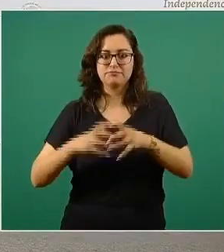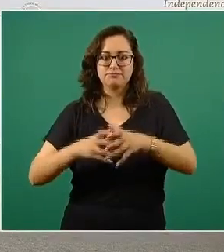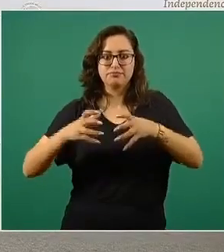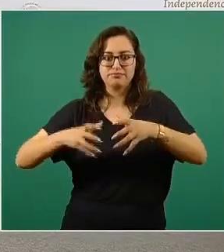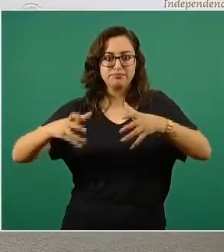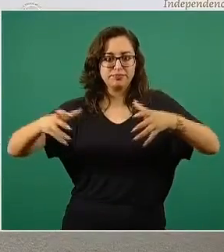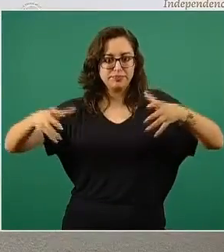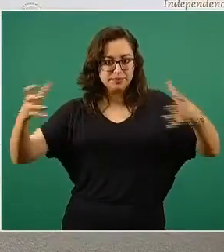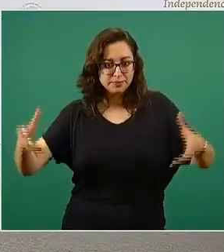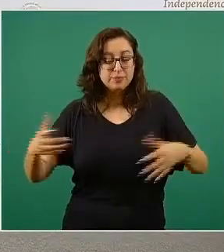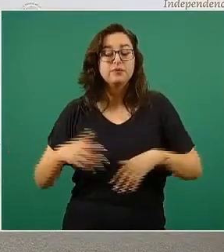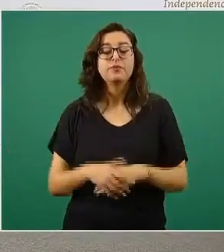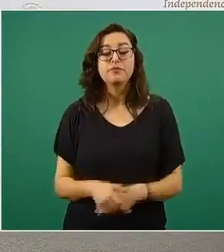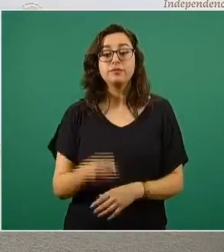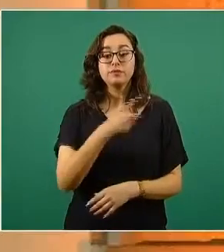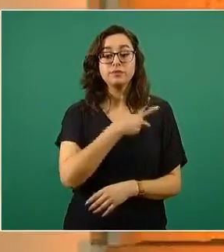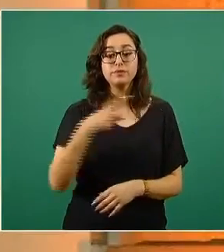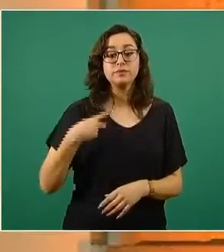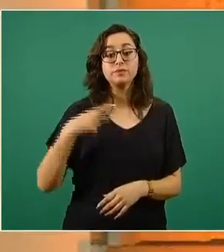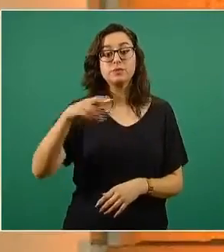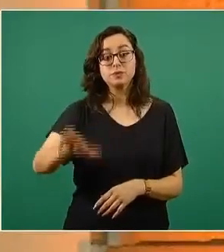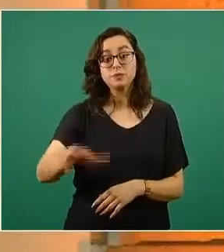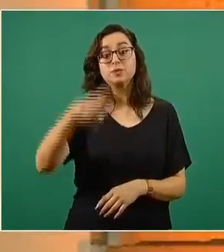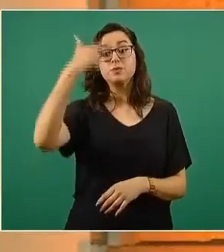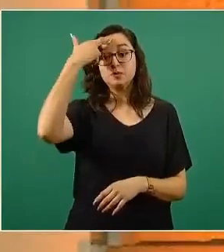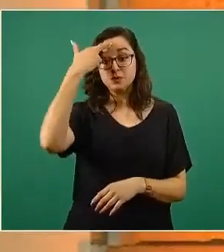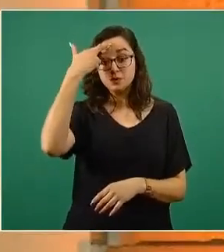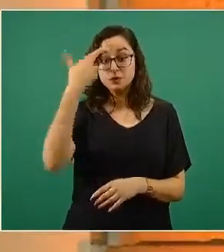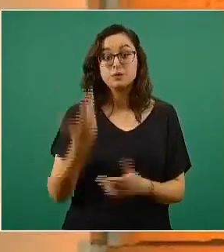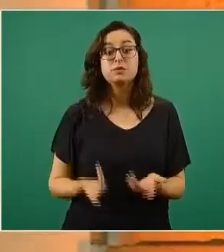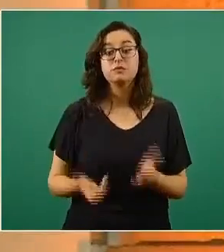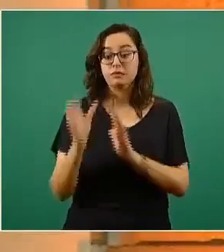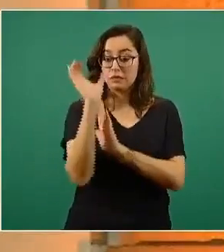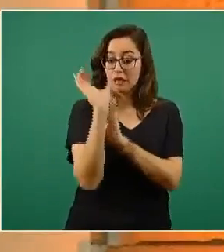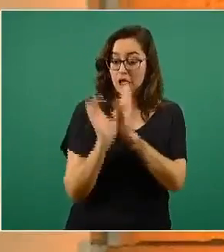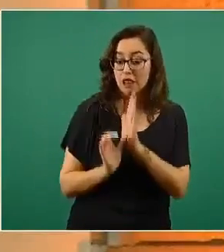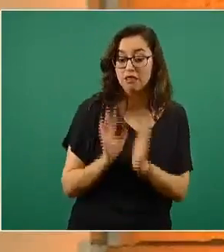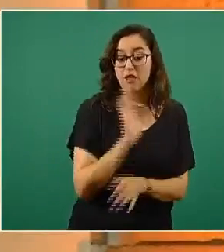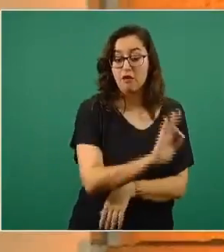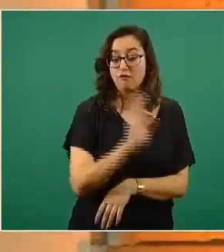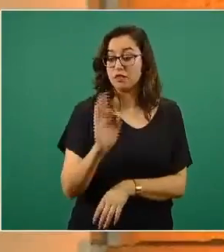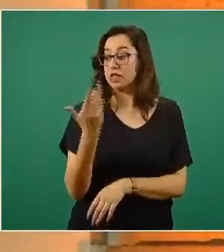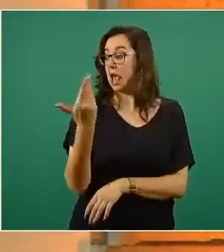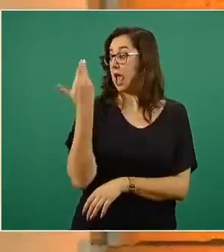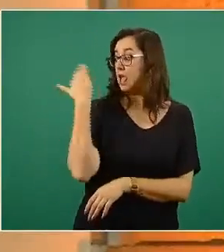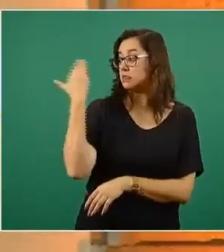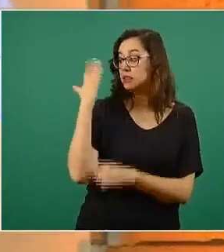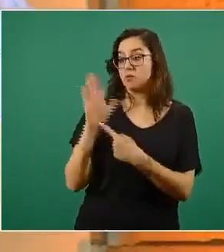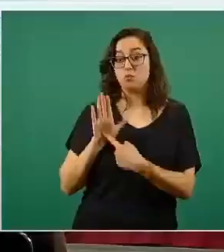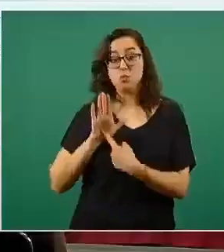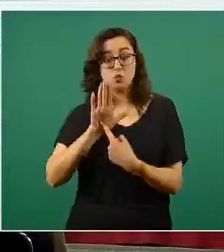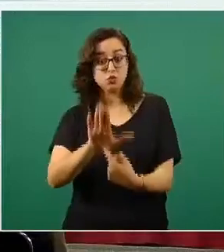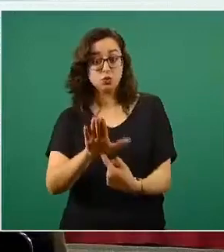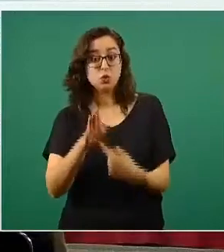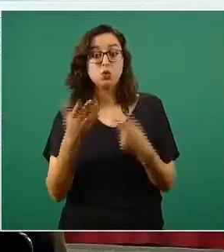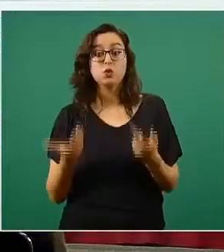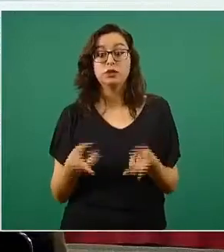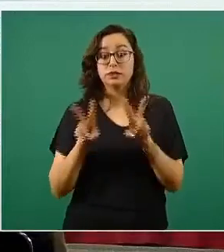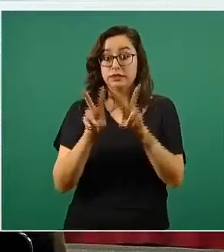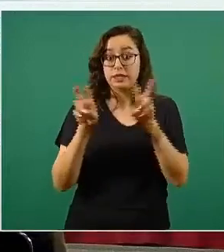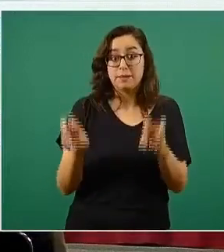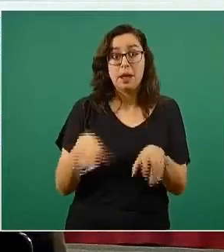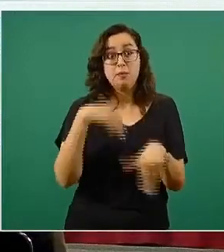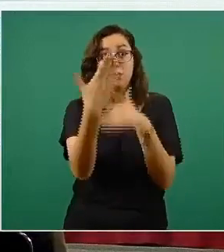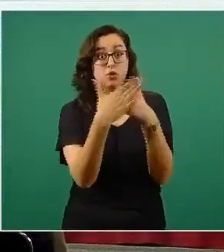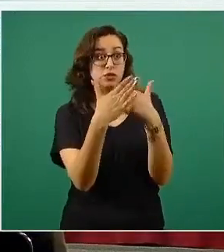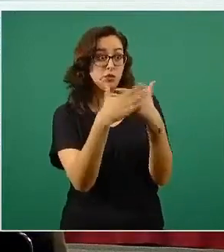recordar el calendario, el calendario que se presentó hace un par de días sobre las entregas